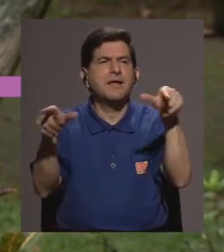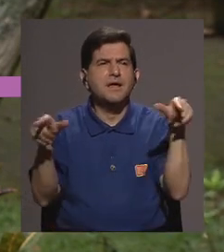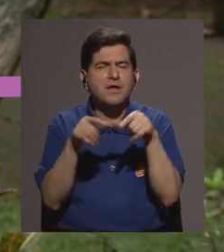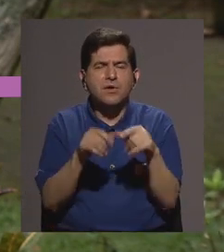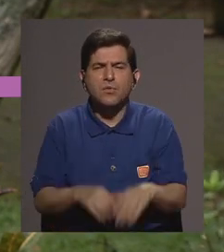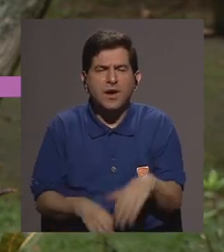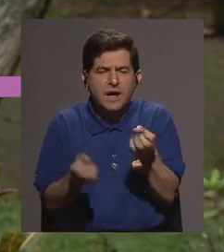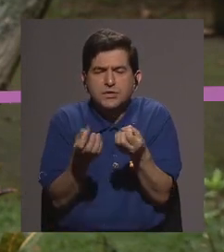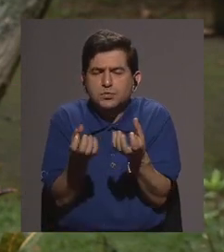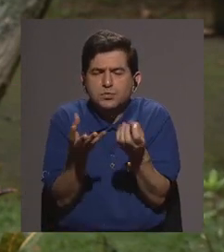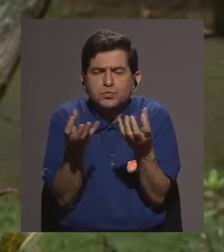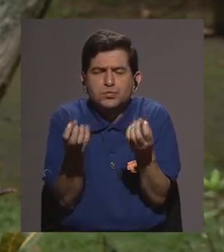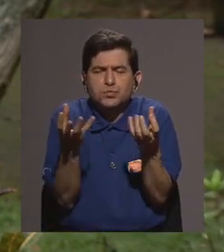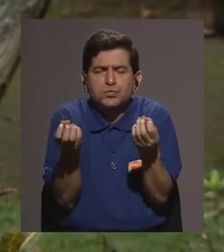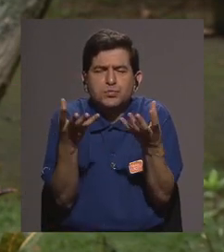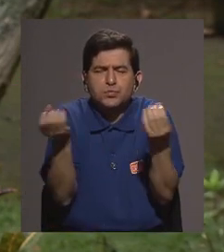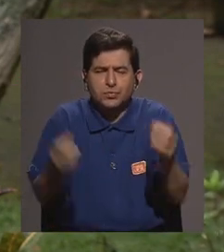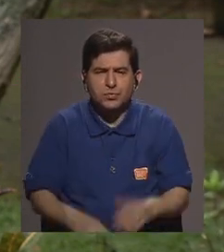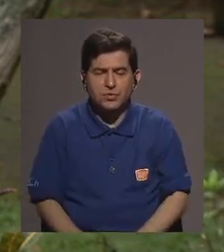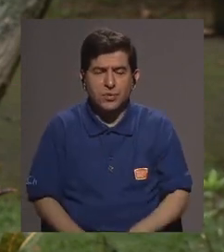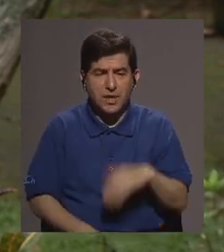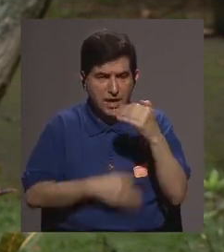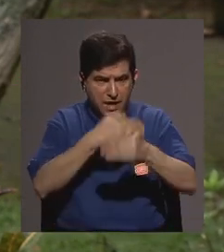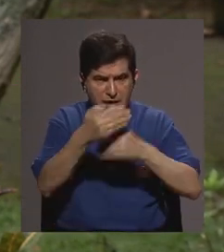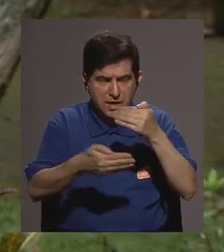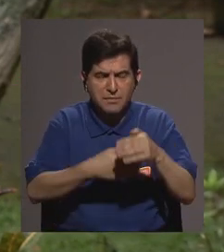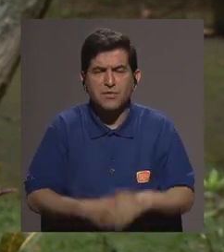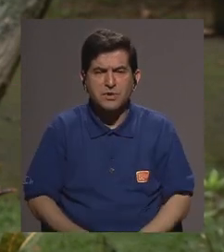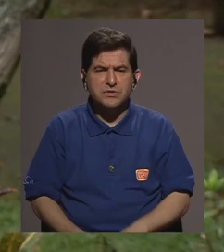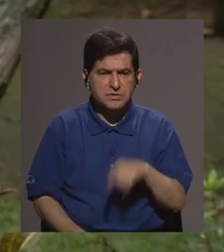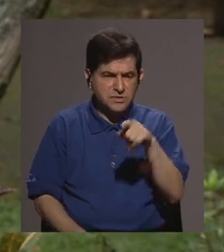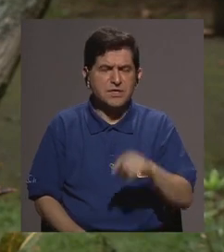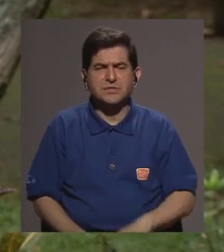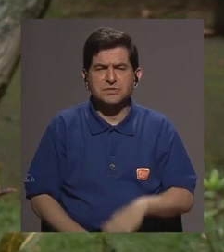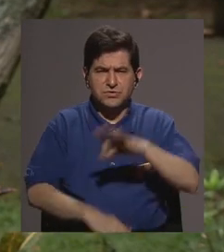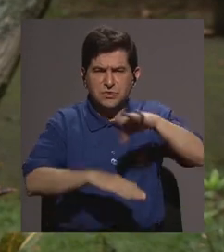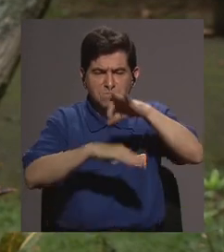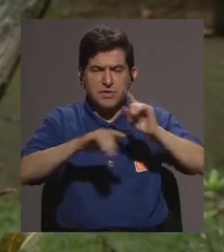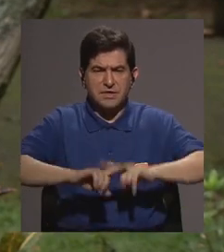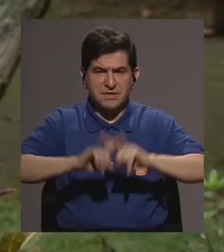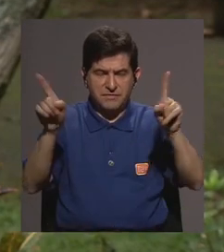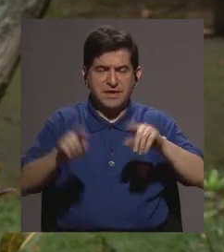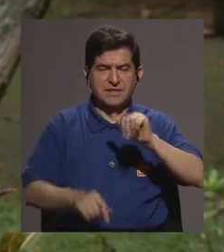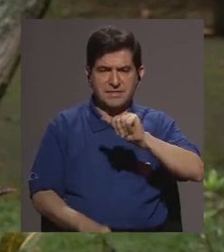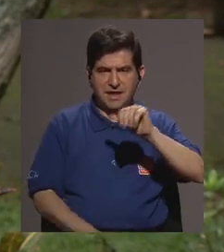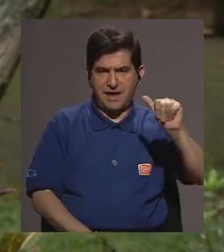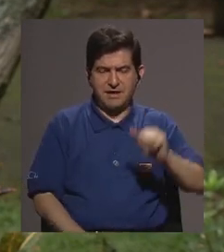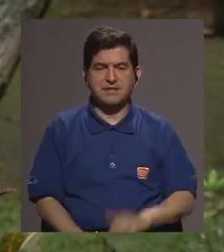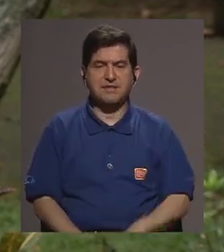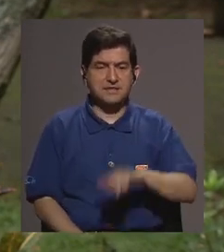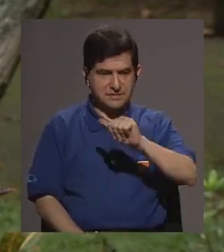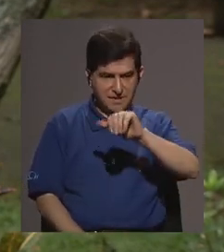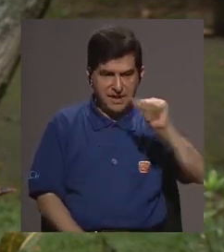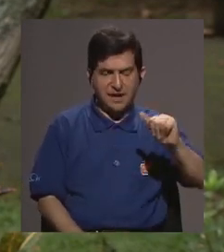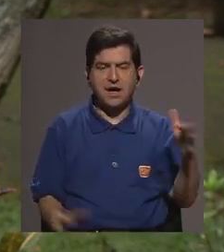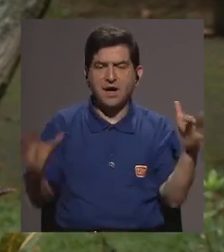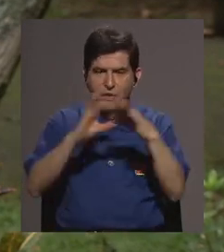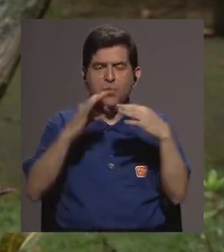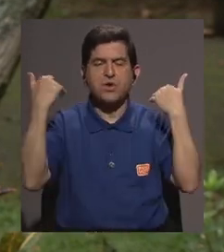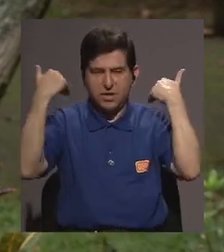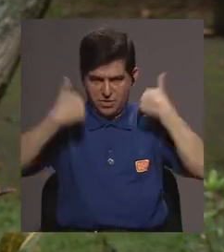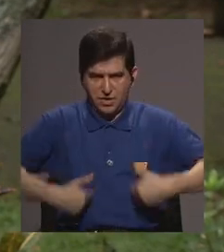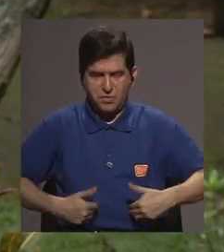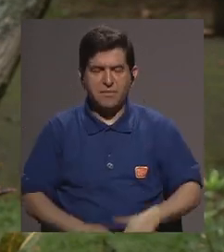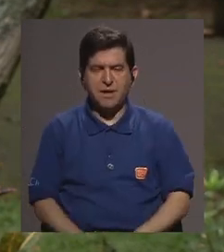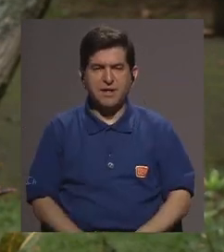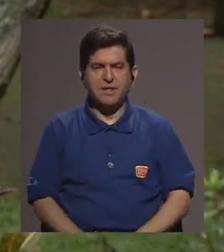de los sitios de cría la bionomía y la biología del mosquito son diferentes por ejemplo a la Aedes aegypti el Aedes aegypti está más ligado al ser